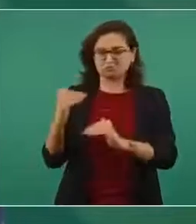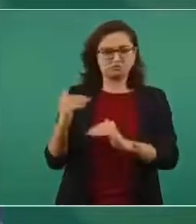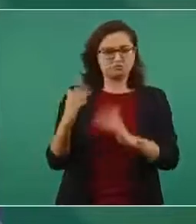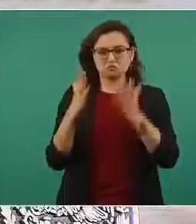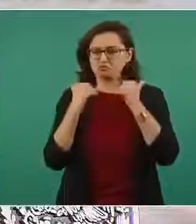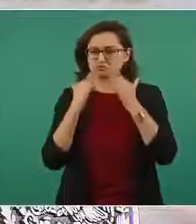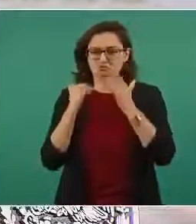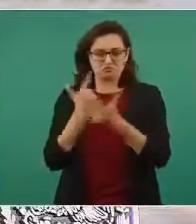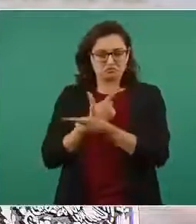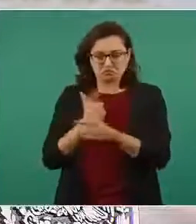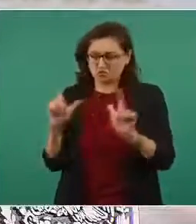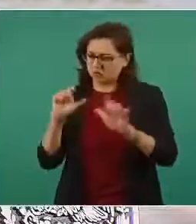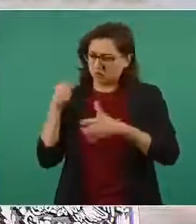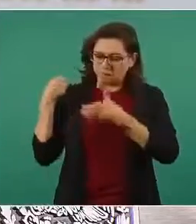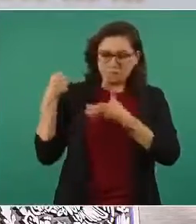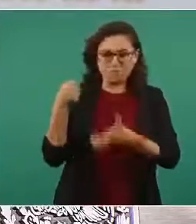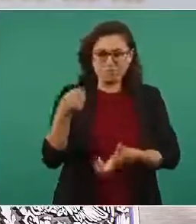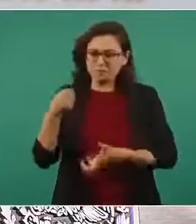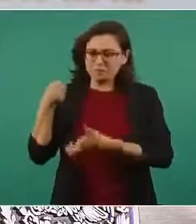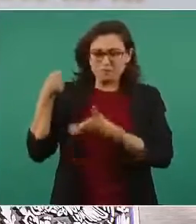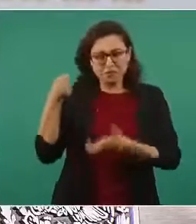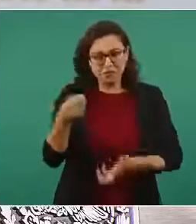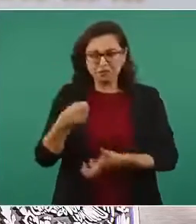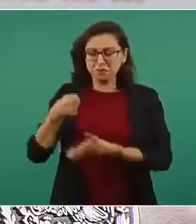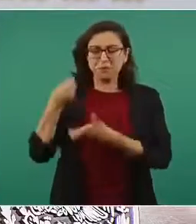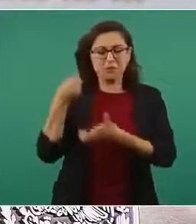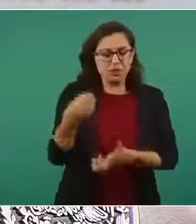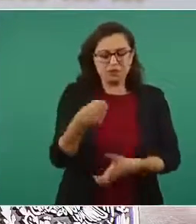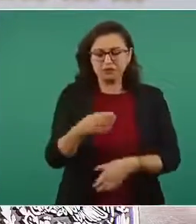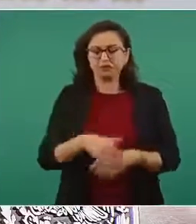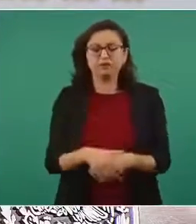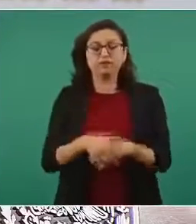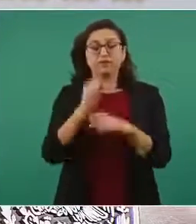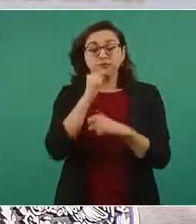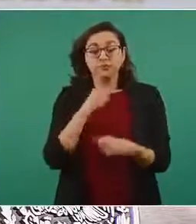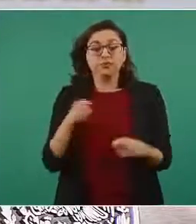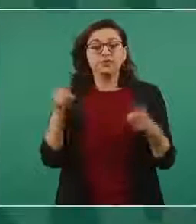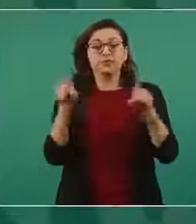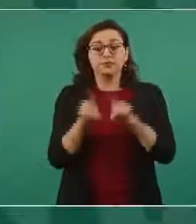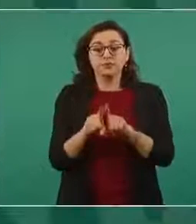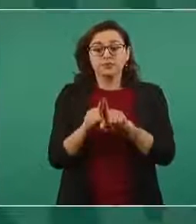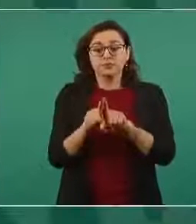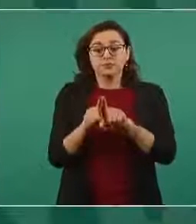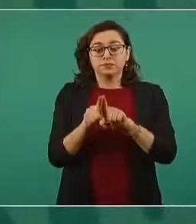límite y también acaba de estar aquí el